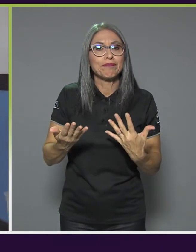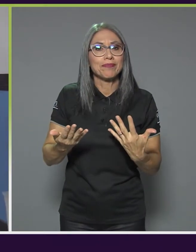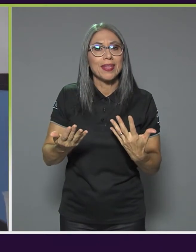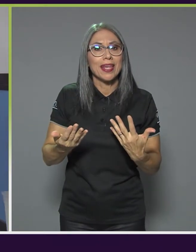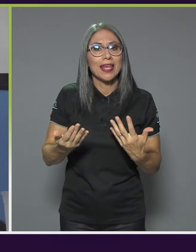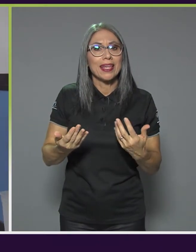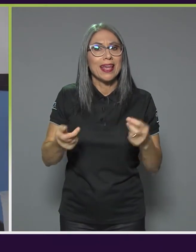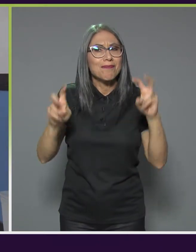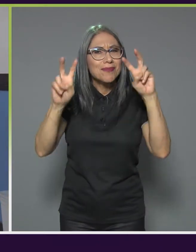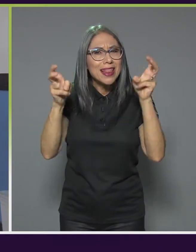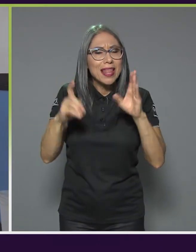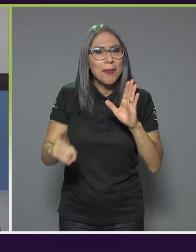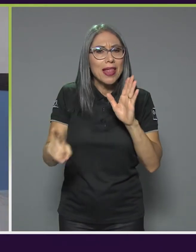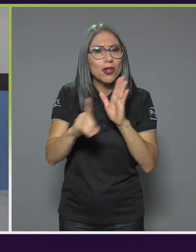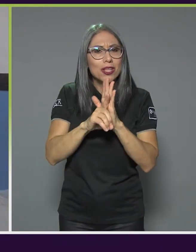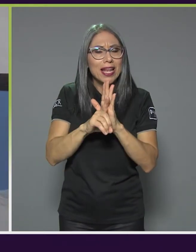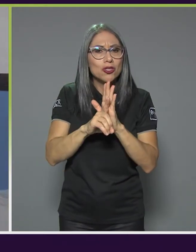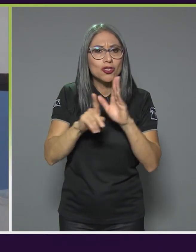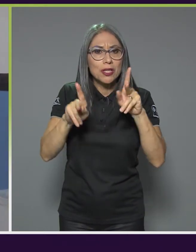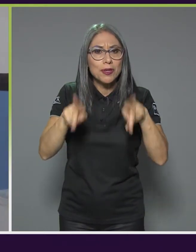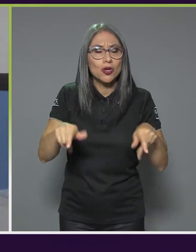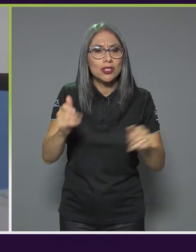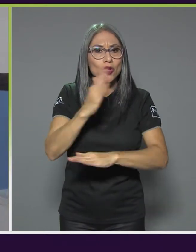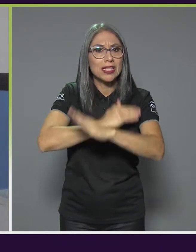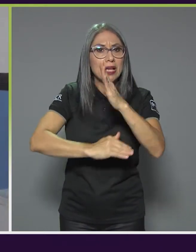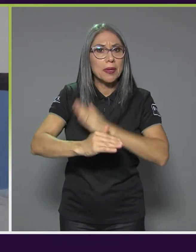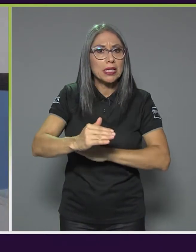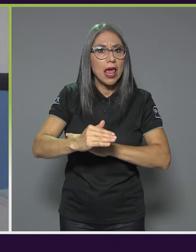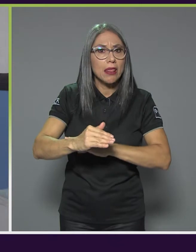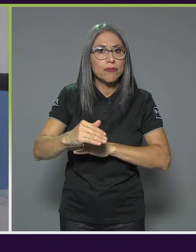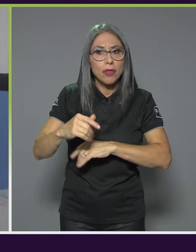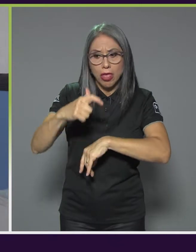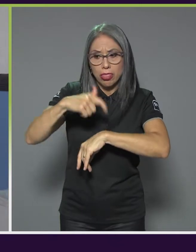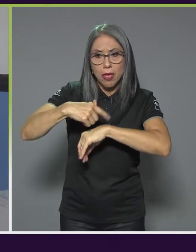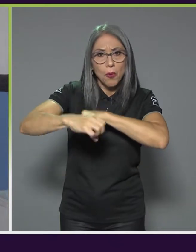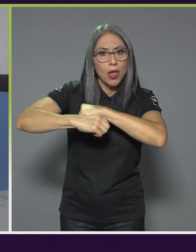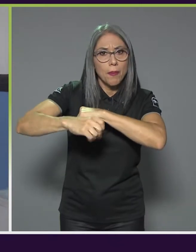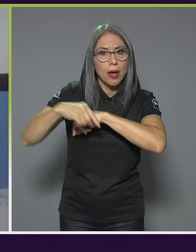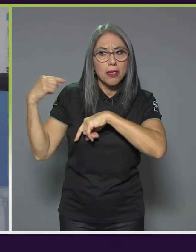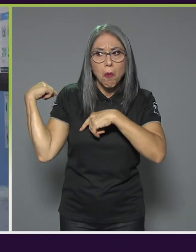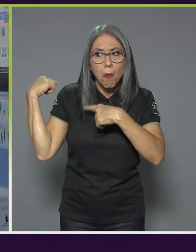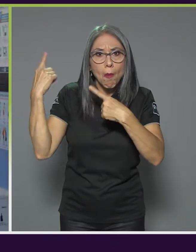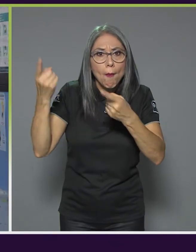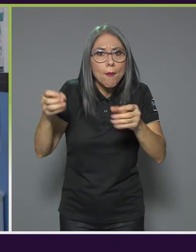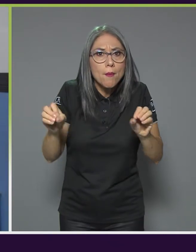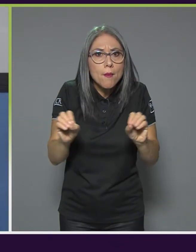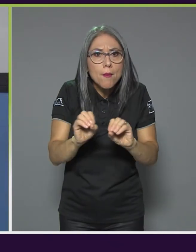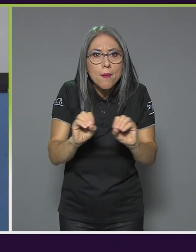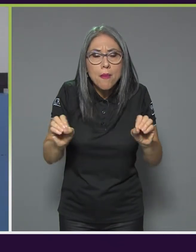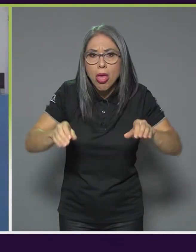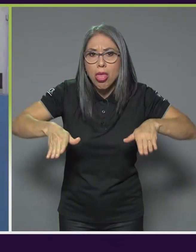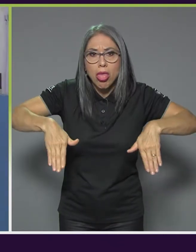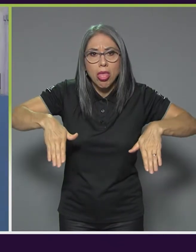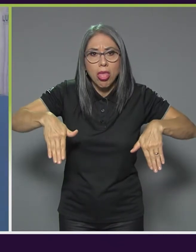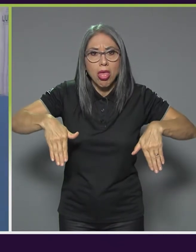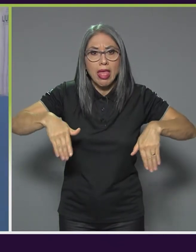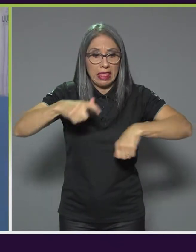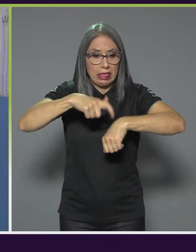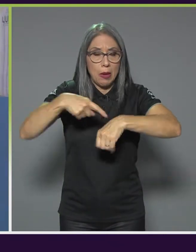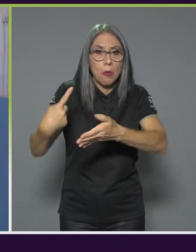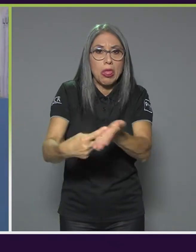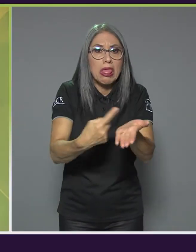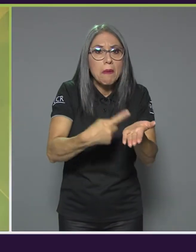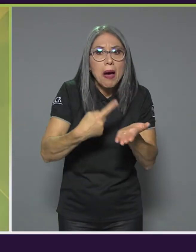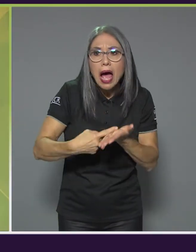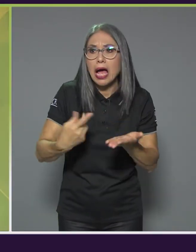de los derechos de las personas con discapacidad en campaña, tanto en los debates como en los contenidos para redes